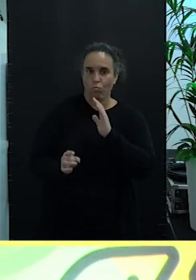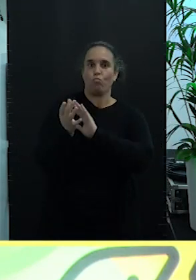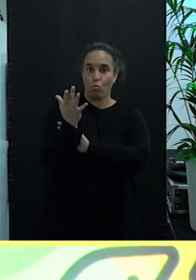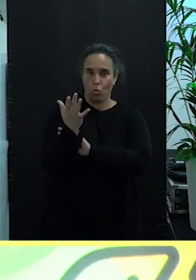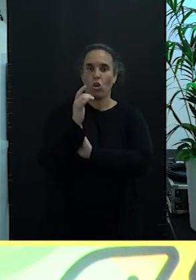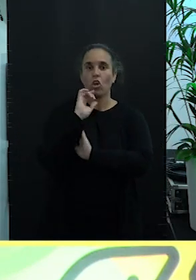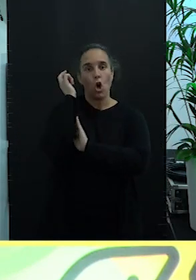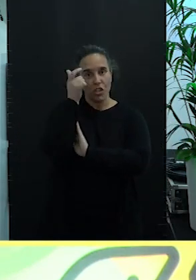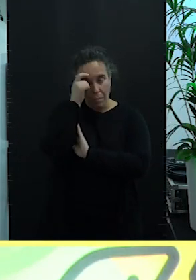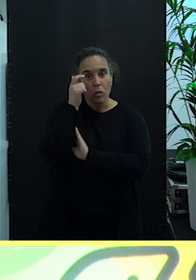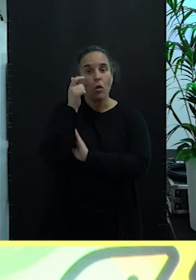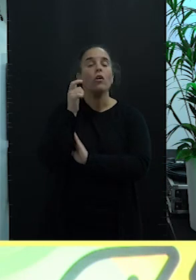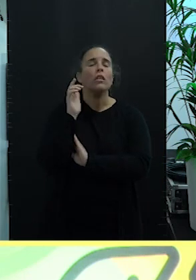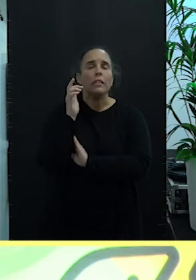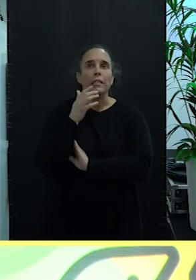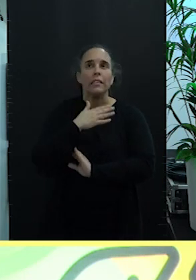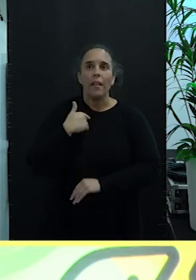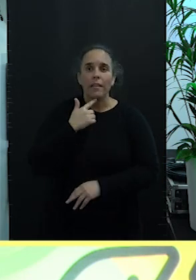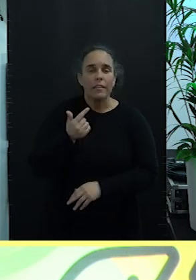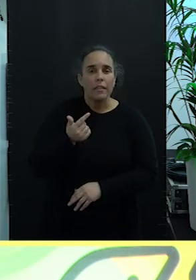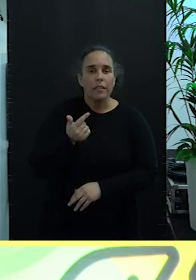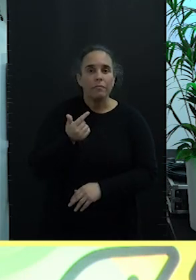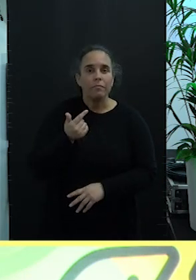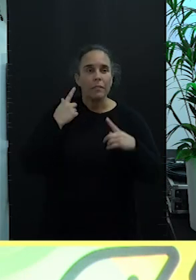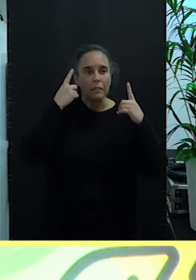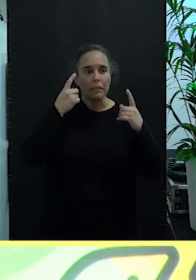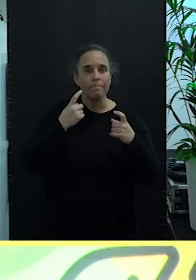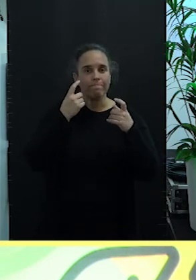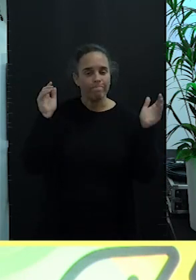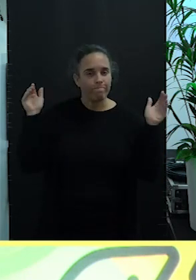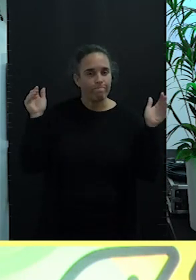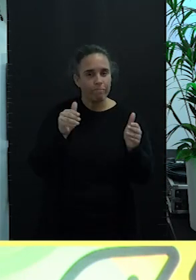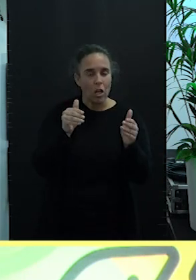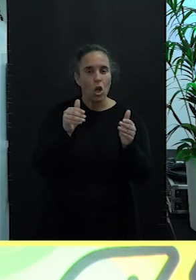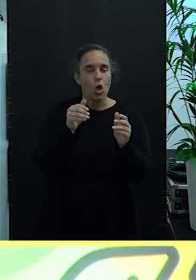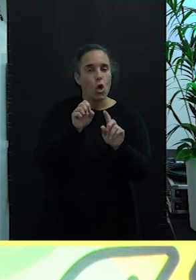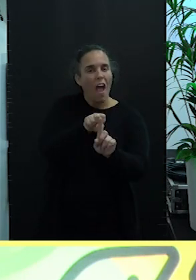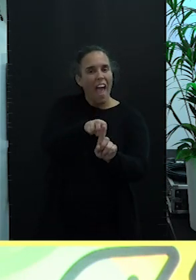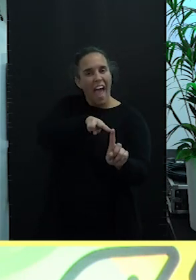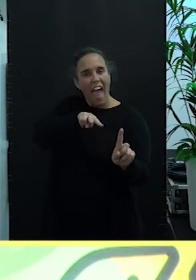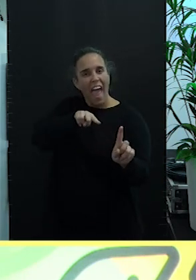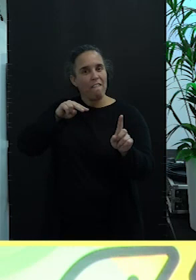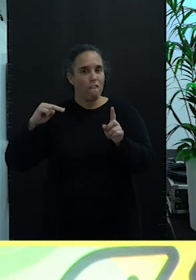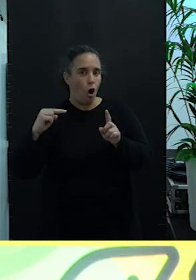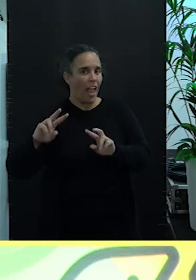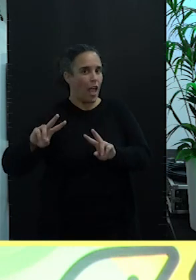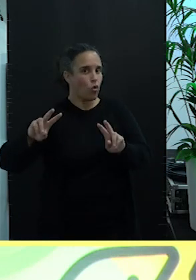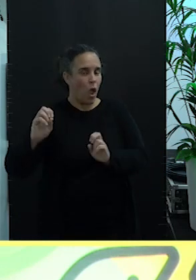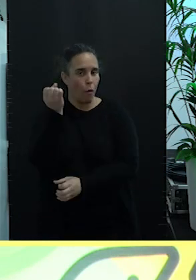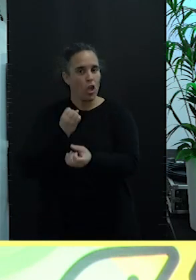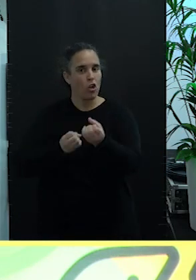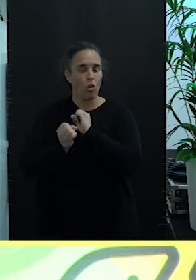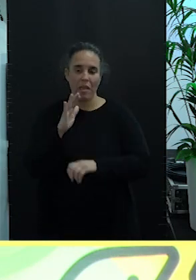lo que se trata de alguna manera es de trabajar en un nuevo enfoque de la economía azul y